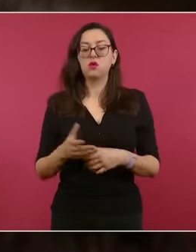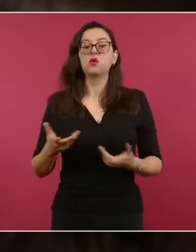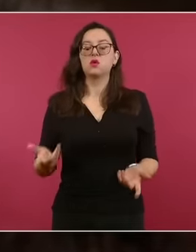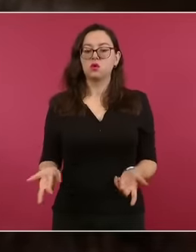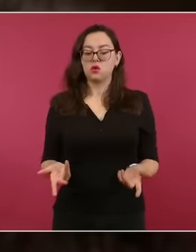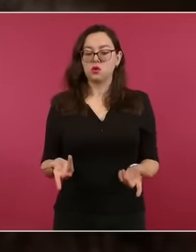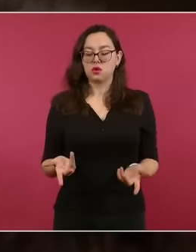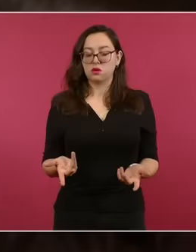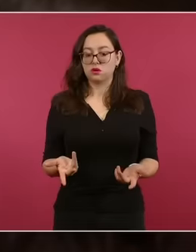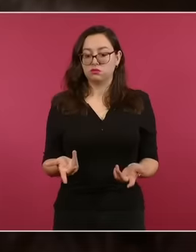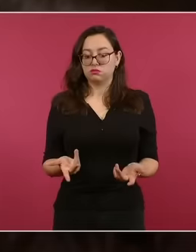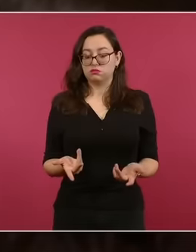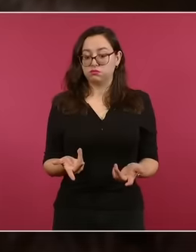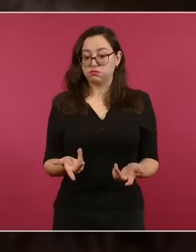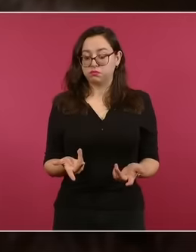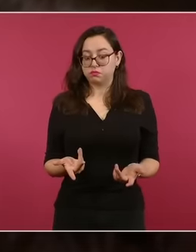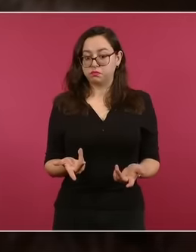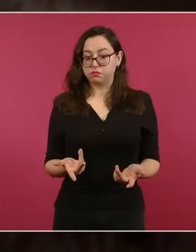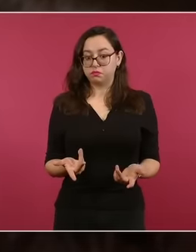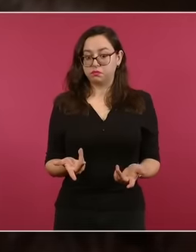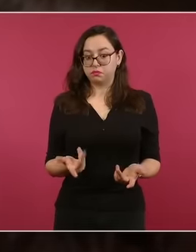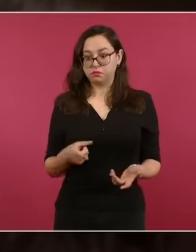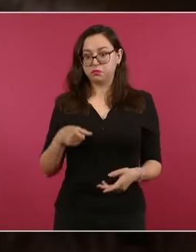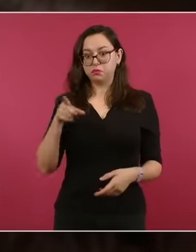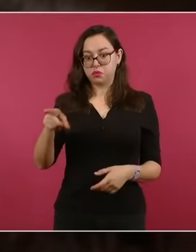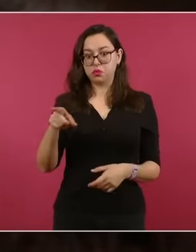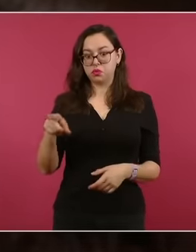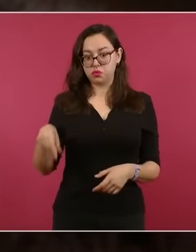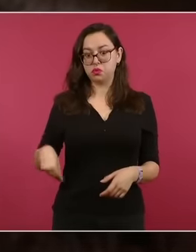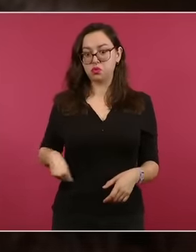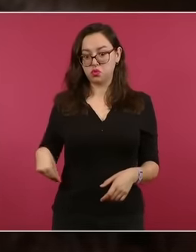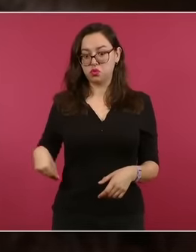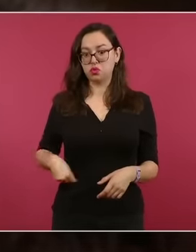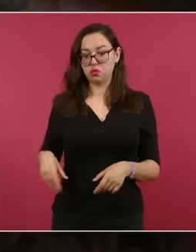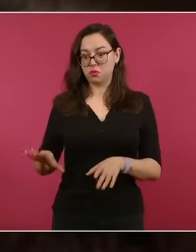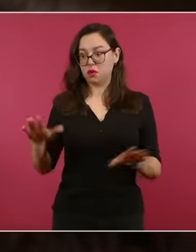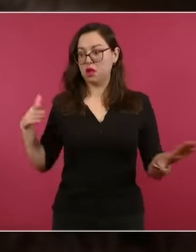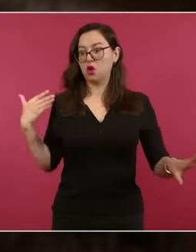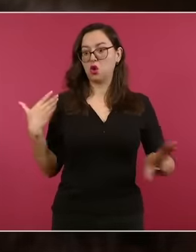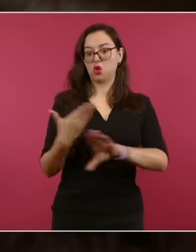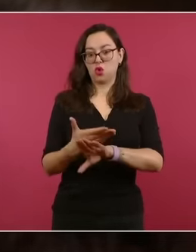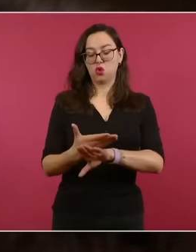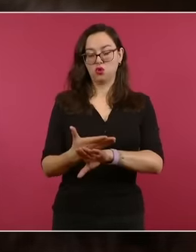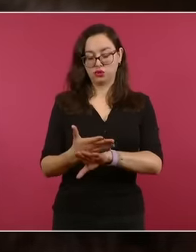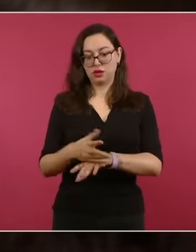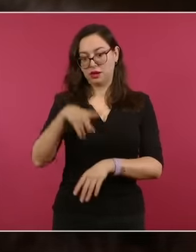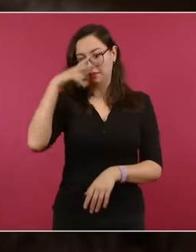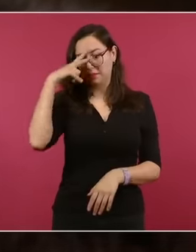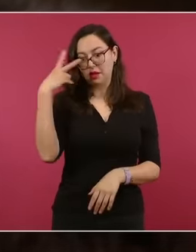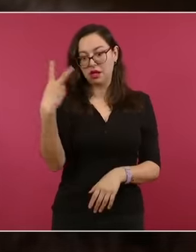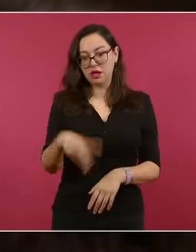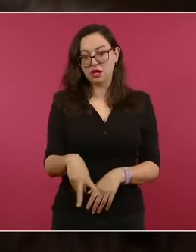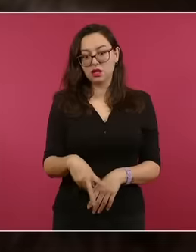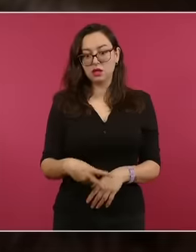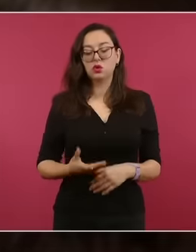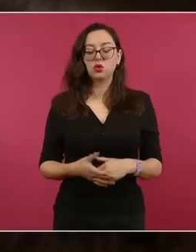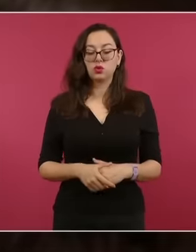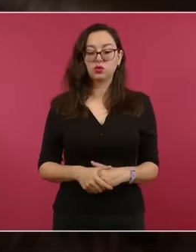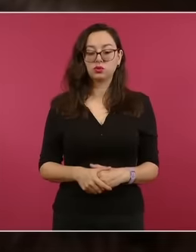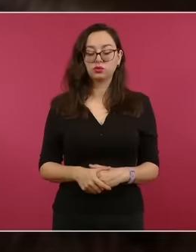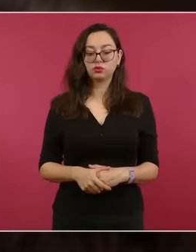establecer su responsabilidad en el asalto a la embajada mexicana. Una